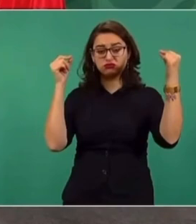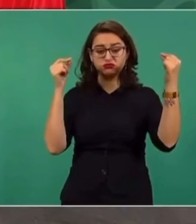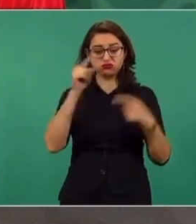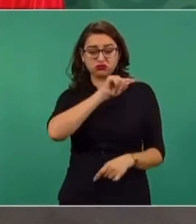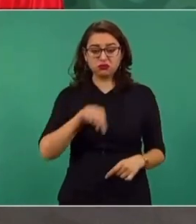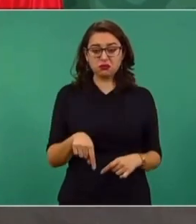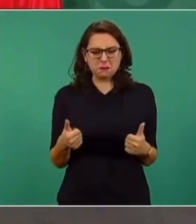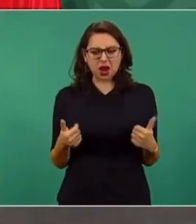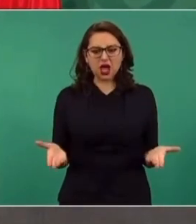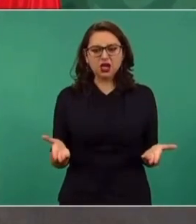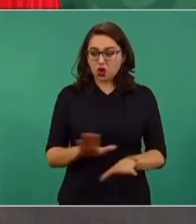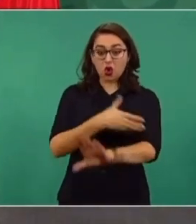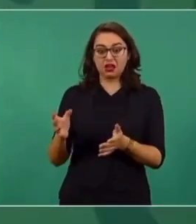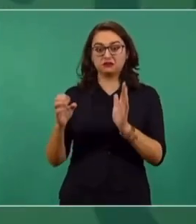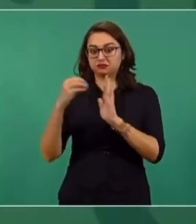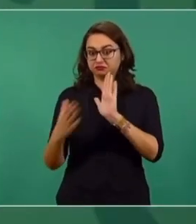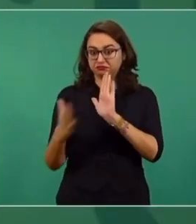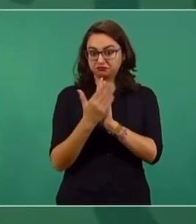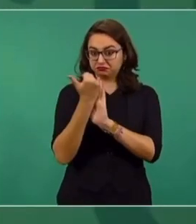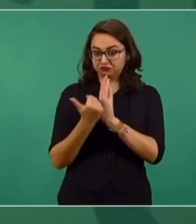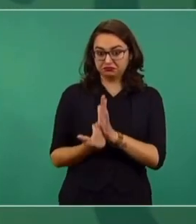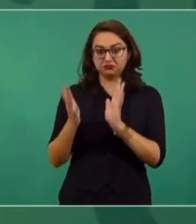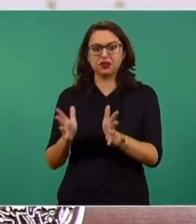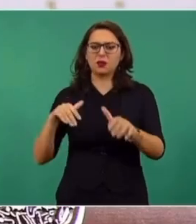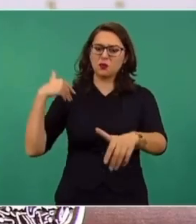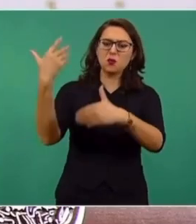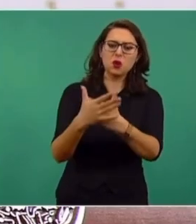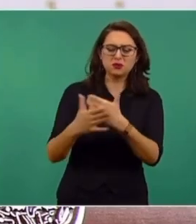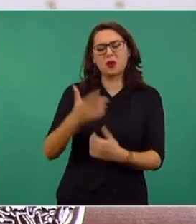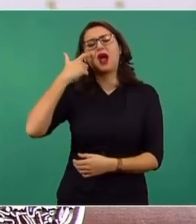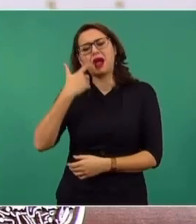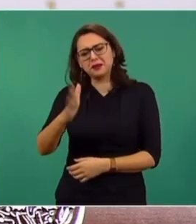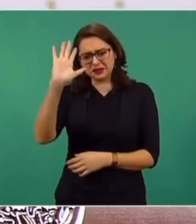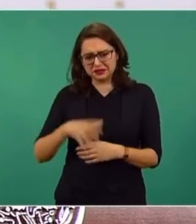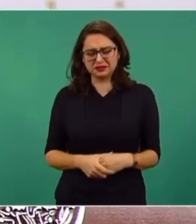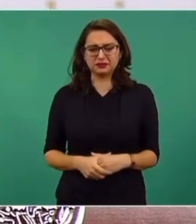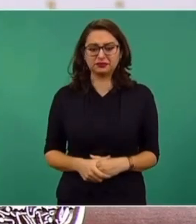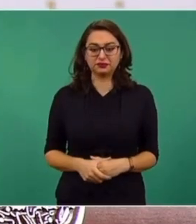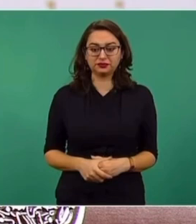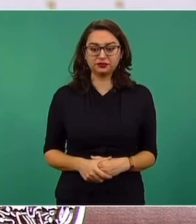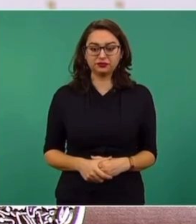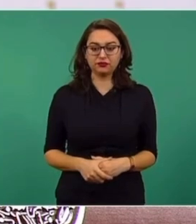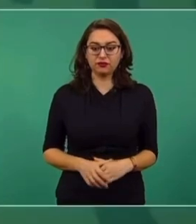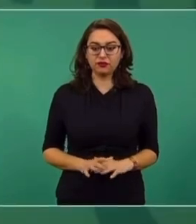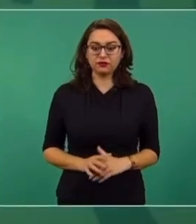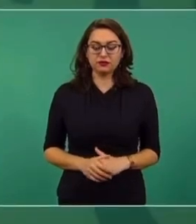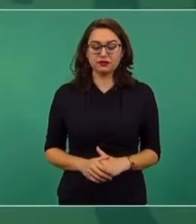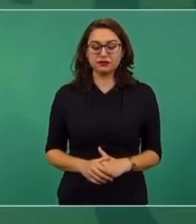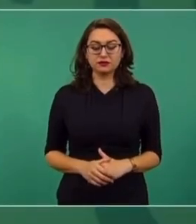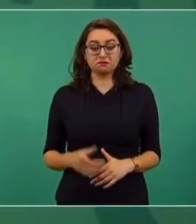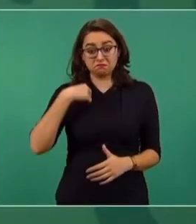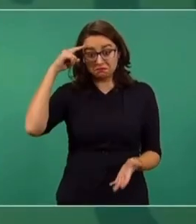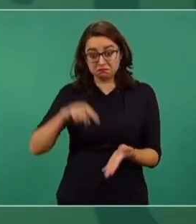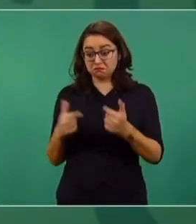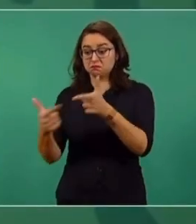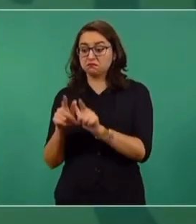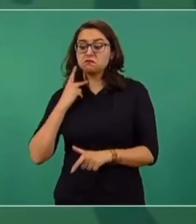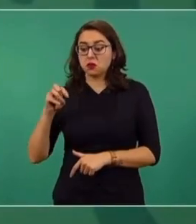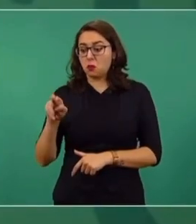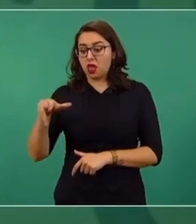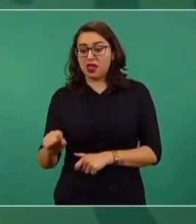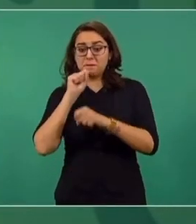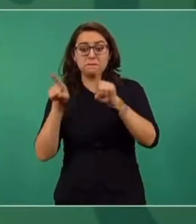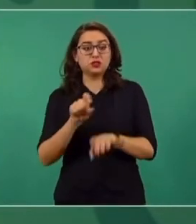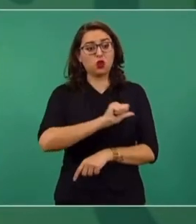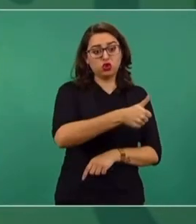en contra de los intereses del pueblo? Su momento se va a resolver. Yo creo, y esto no sólo para Morena, para todos los partidos,